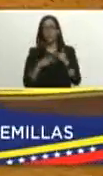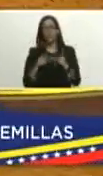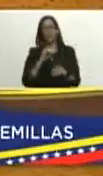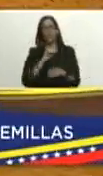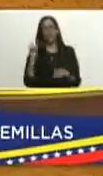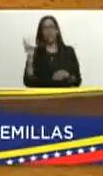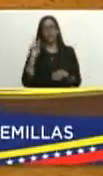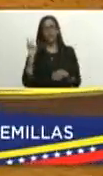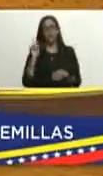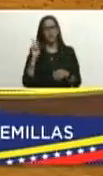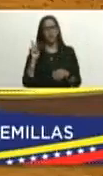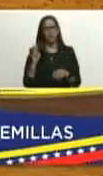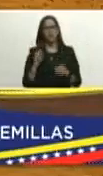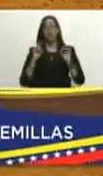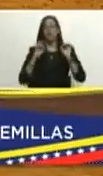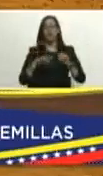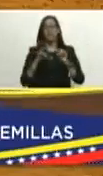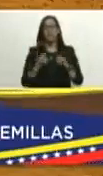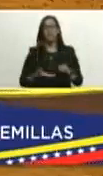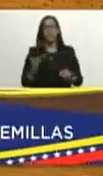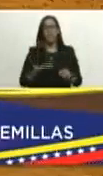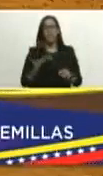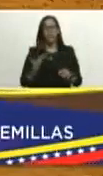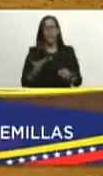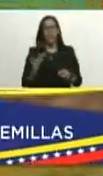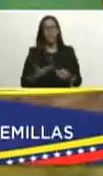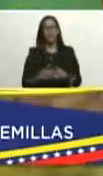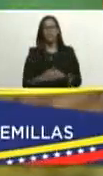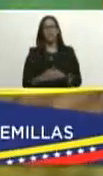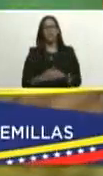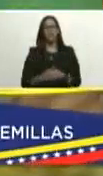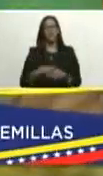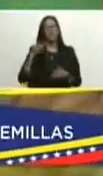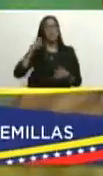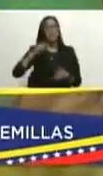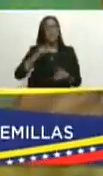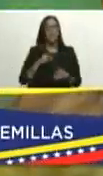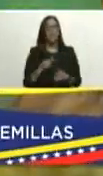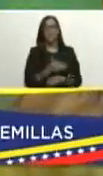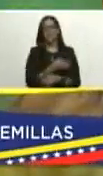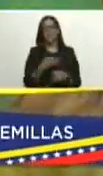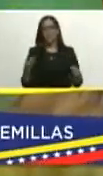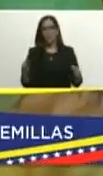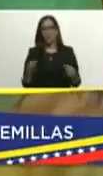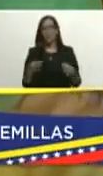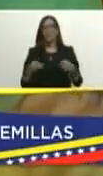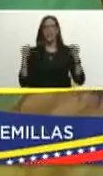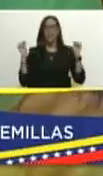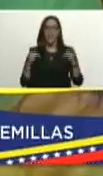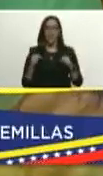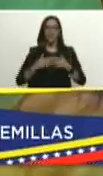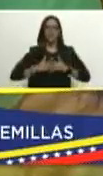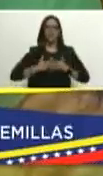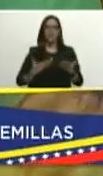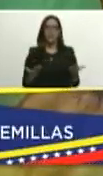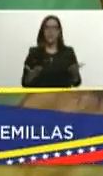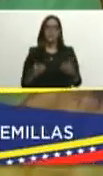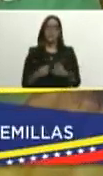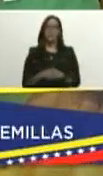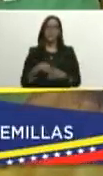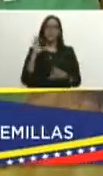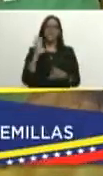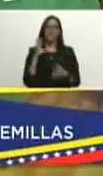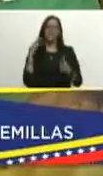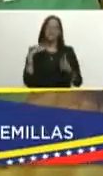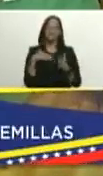venezolano una semilla importante presidente con rendimientos óptimos esta semilla garantiza aproximadamente 5